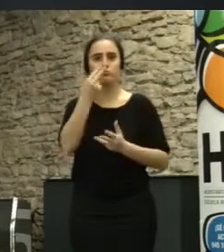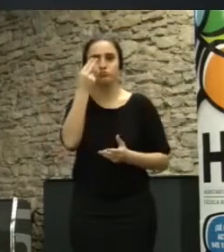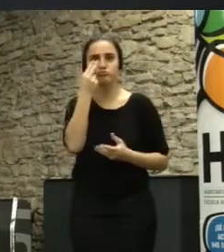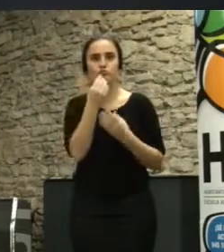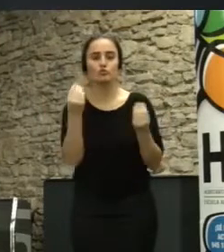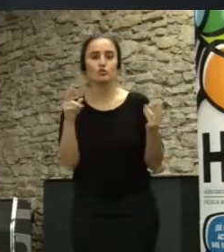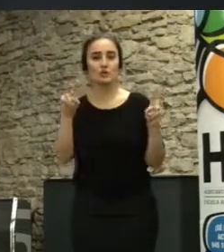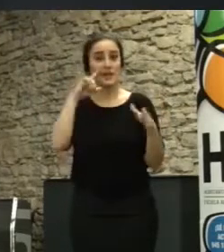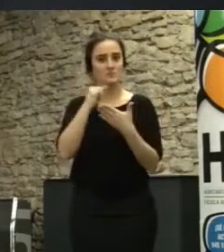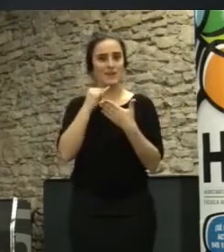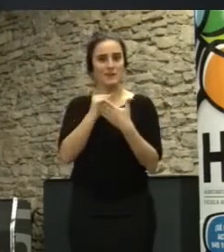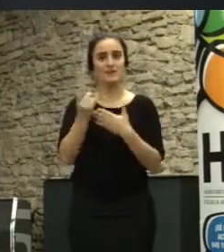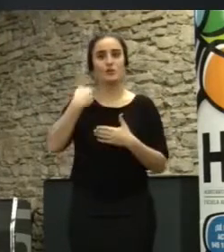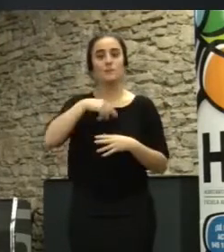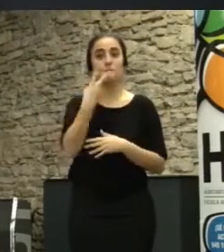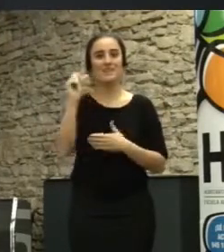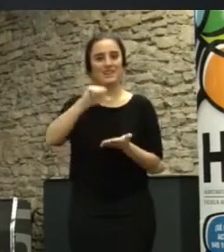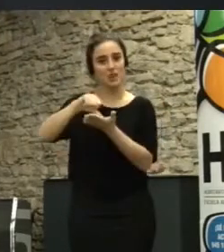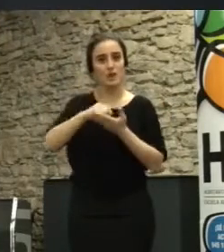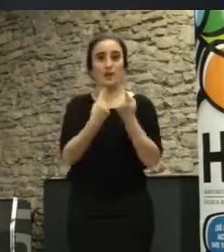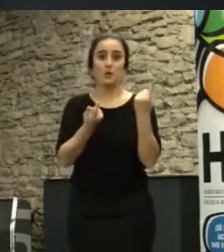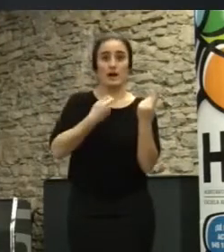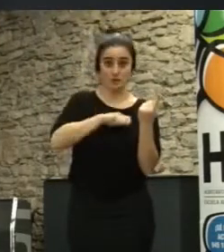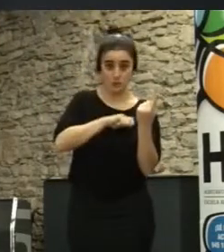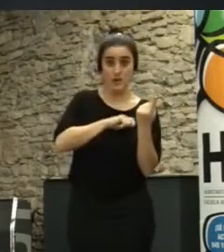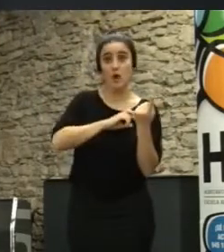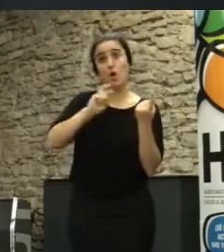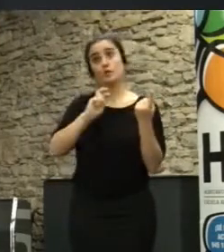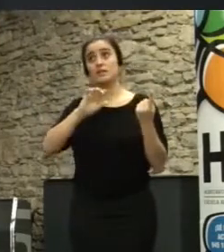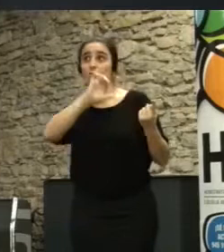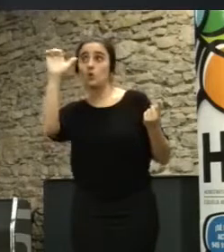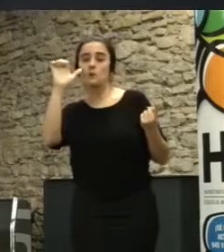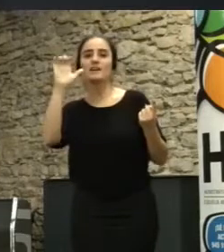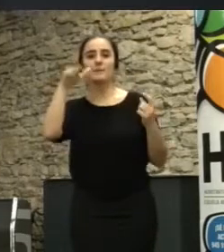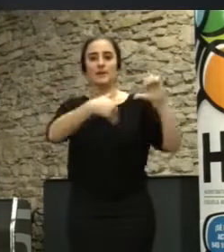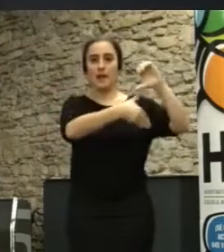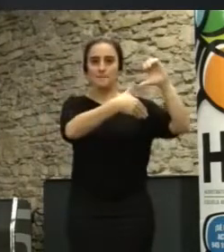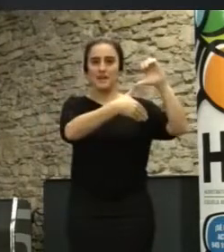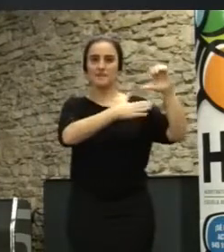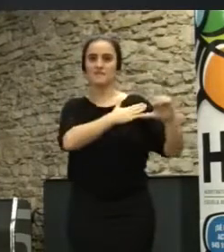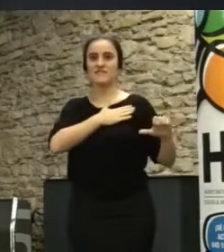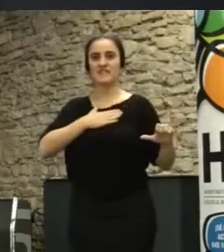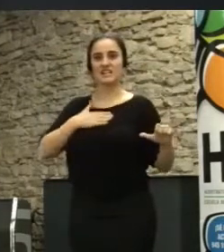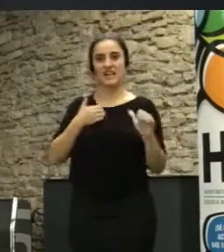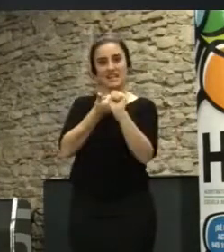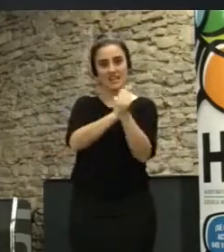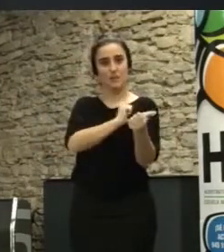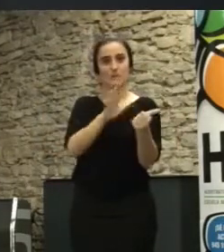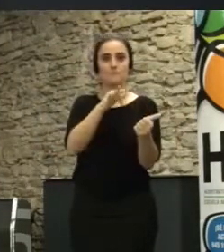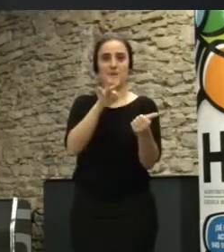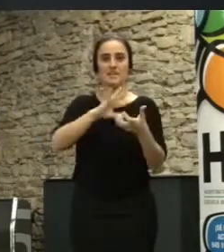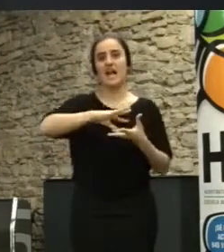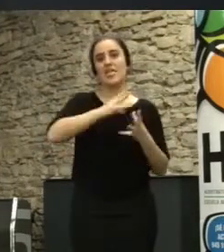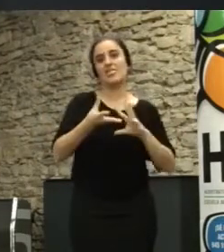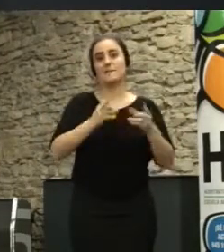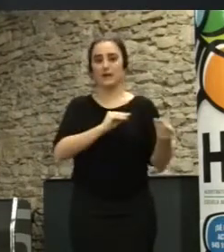distrito, hay unas 20 ciudades, algunas de España, algunas de Europa y sobre todo América Latina que quieren replicarlo, replicarlo y adaptarlo, ¿no?